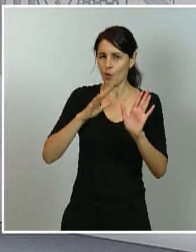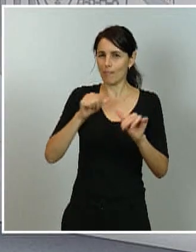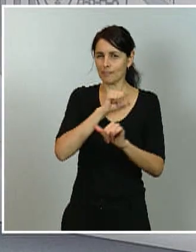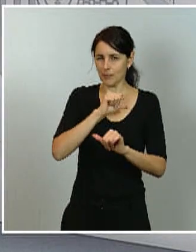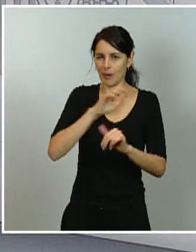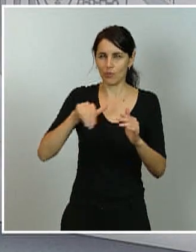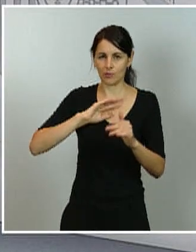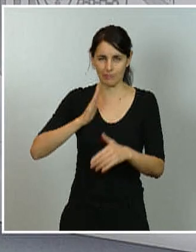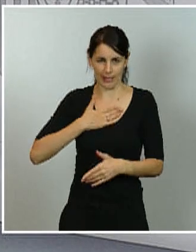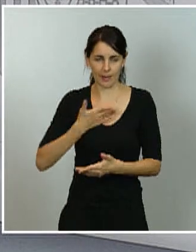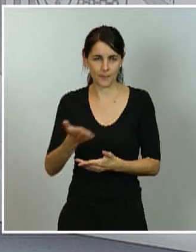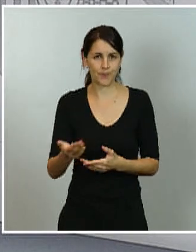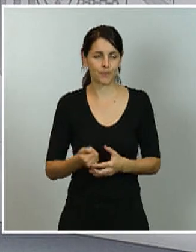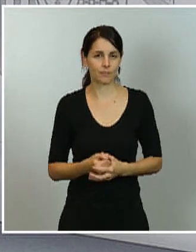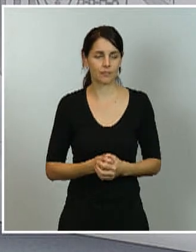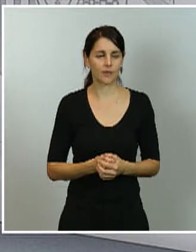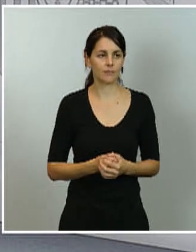Joan Guirado, de Oquey Diario.